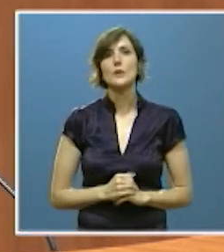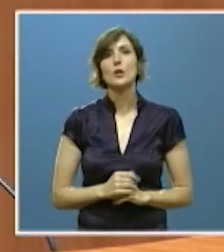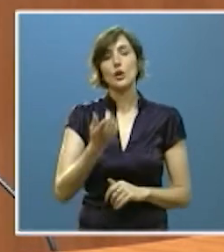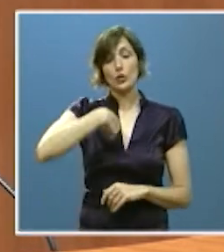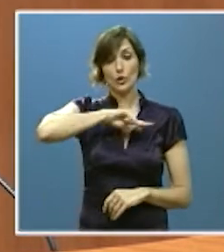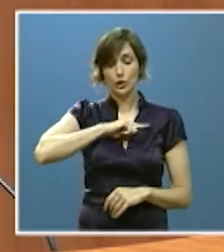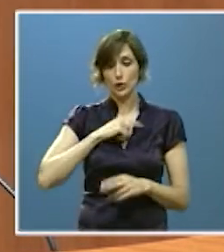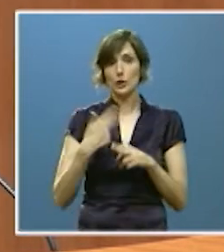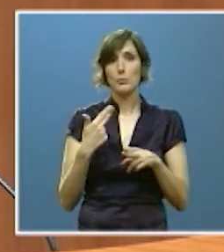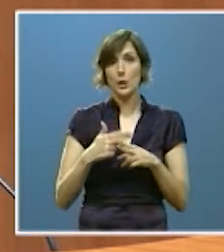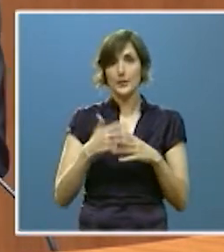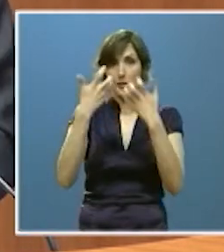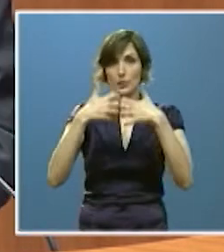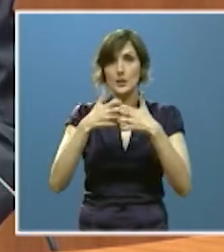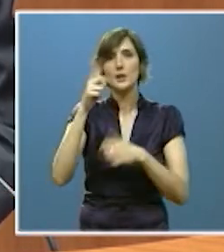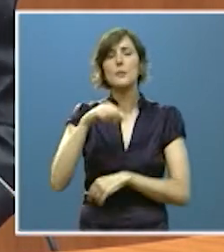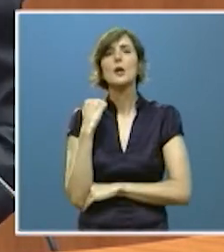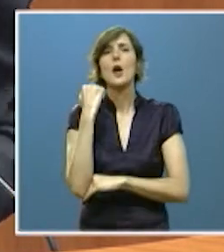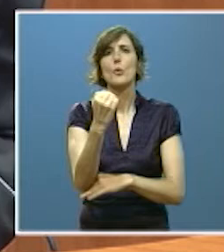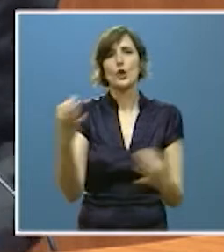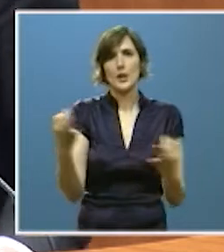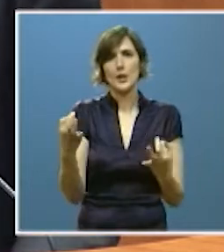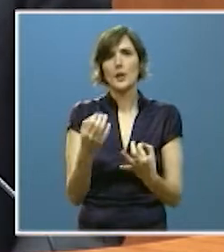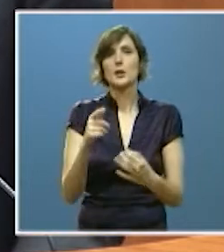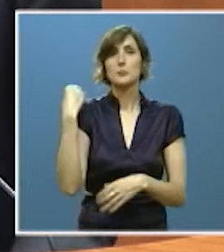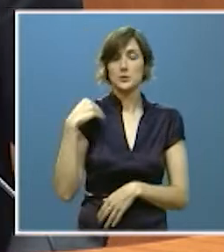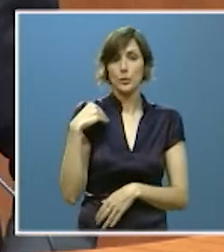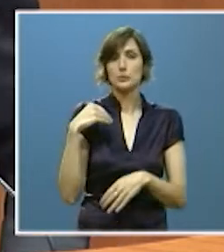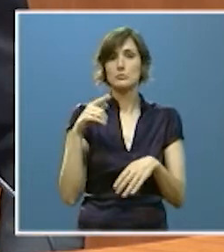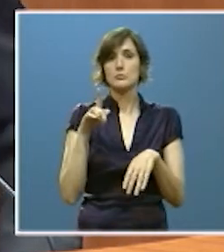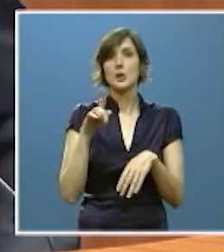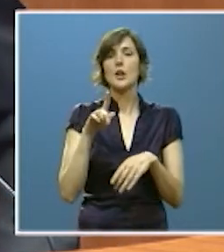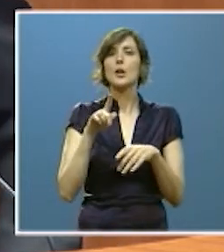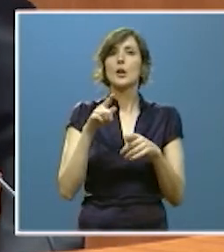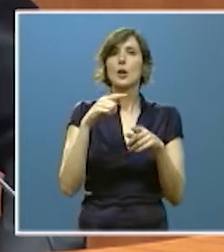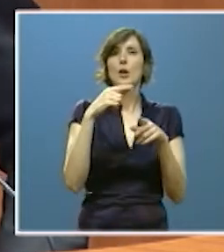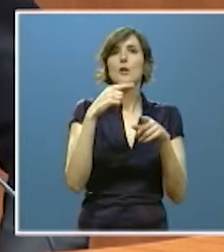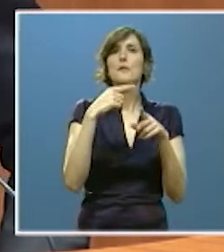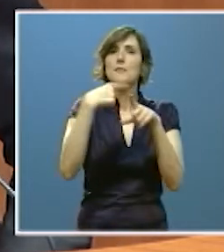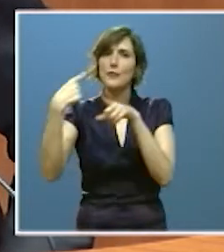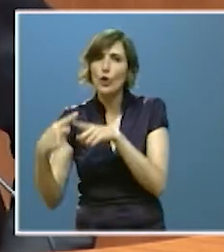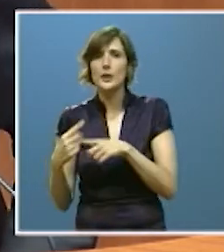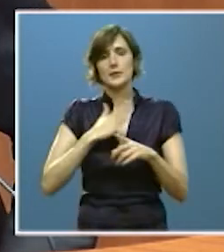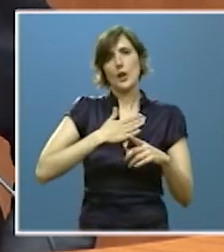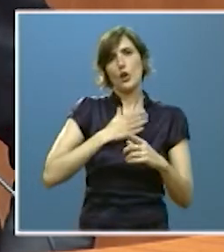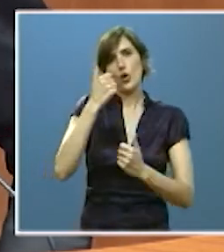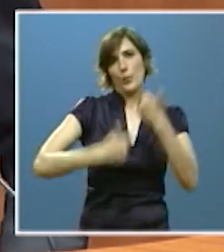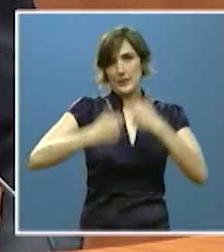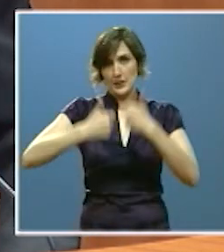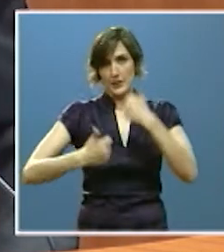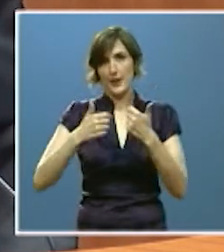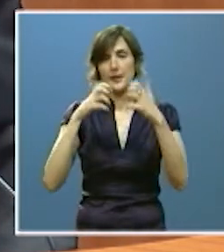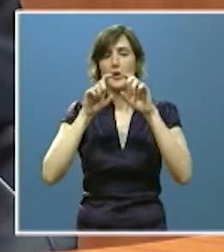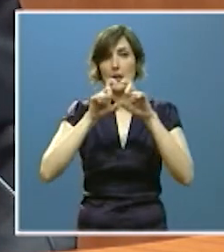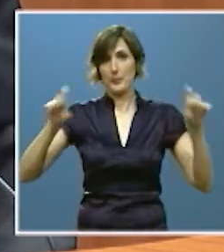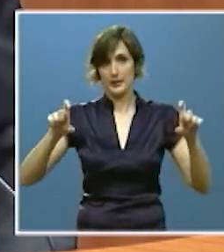nuestra política industrial está también el apoyo a los que son, siguen siendo, los principales factores de competitividad empresarial. En